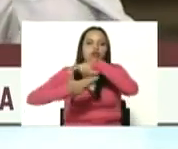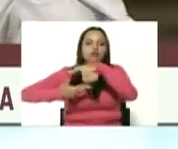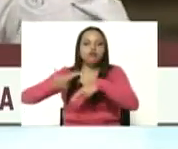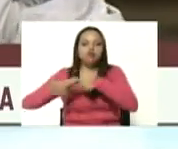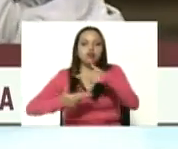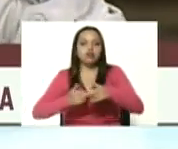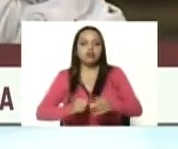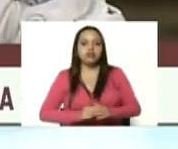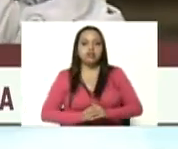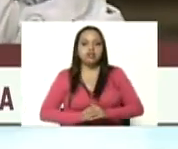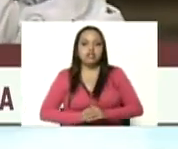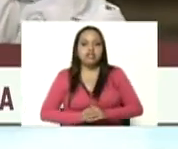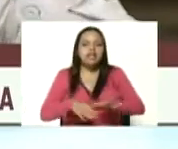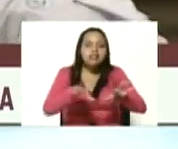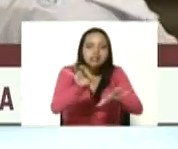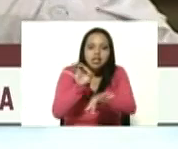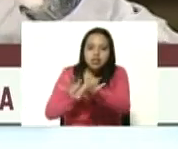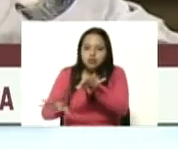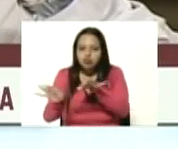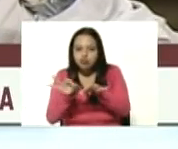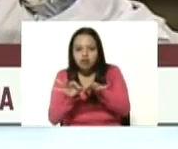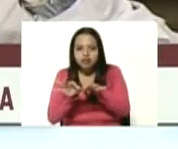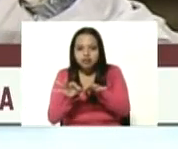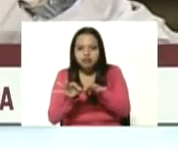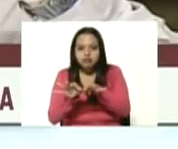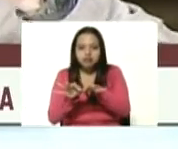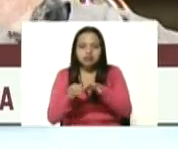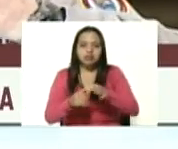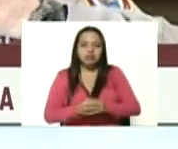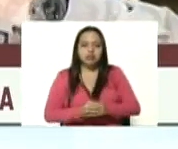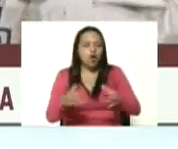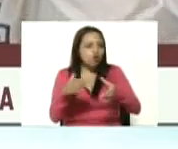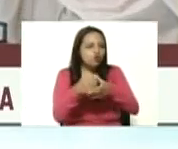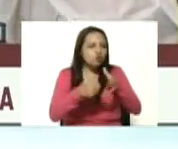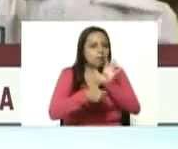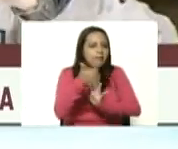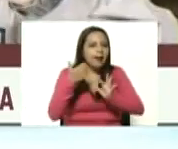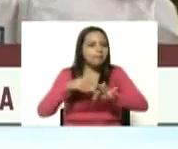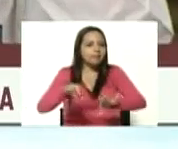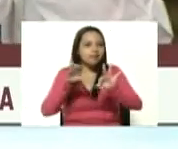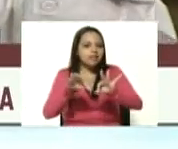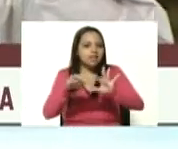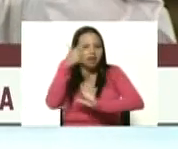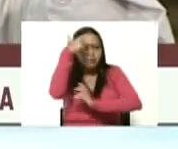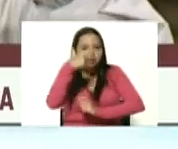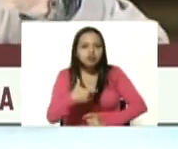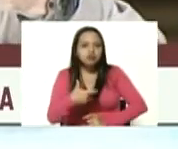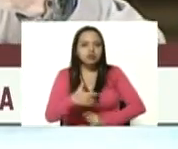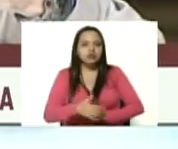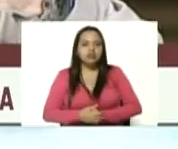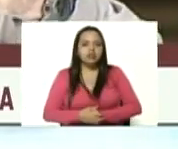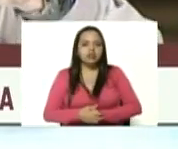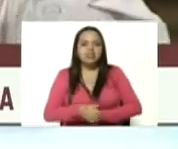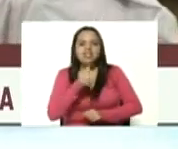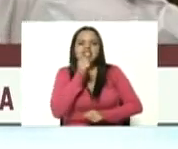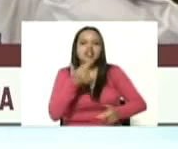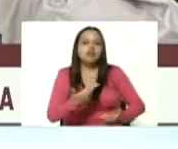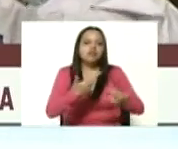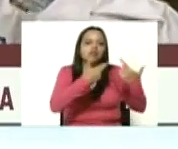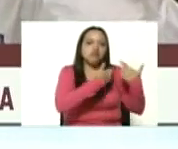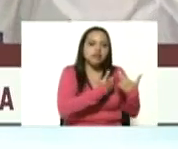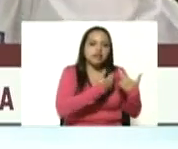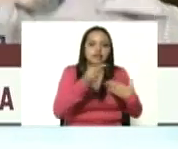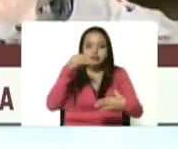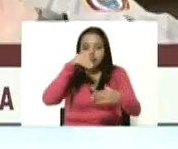seleccionar al cuadro más idóneo que sea el miliciano comandante de UPDI que dentro del